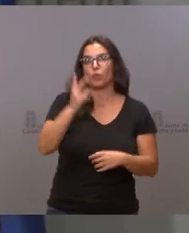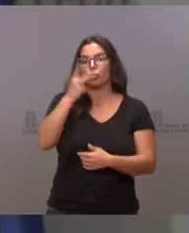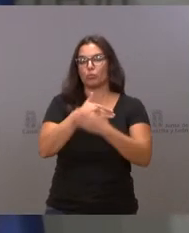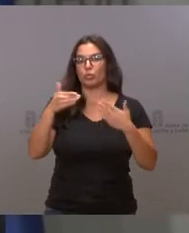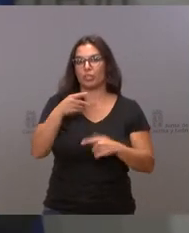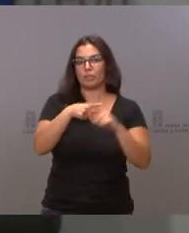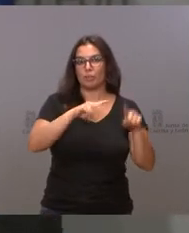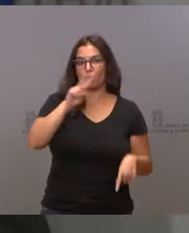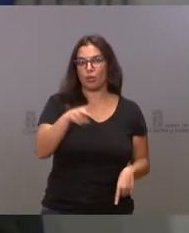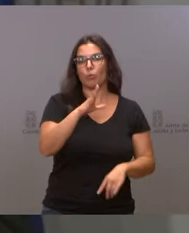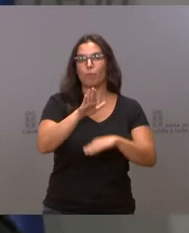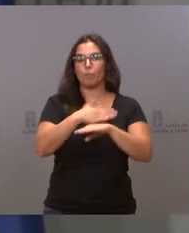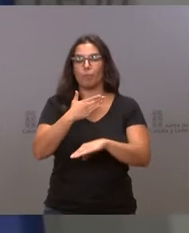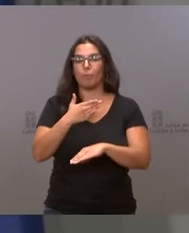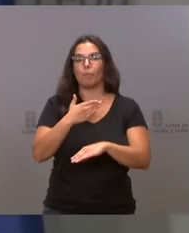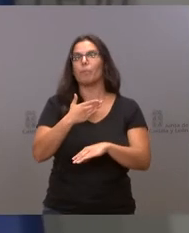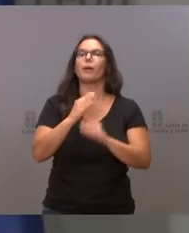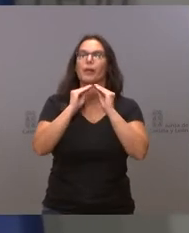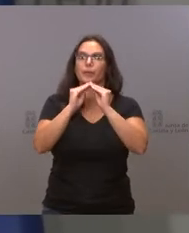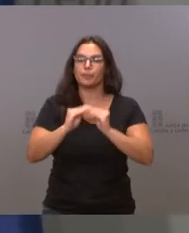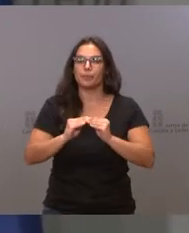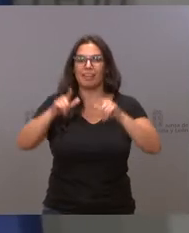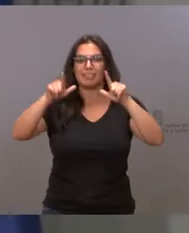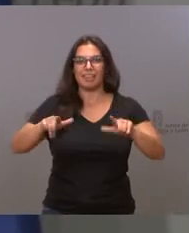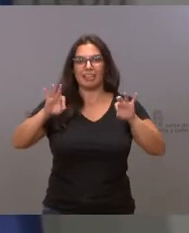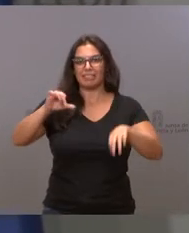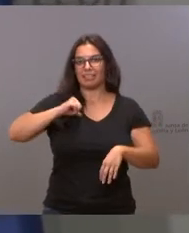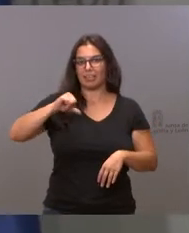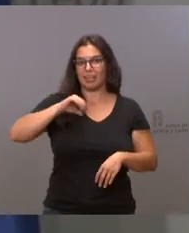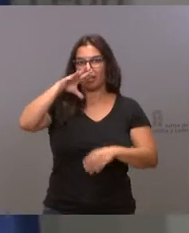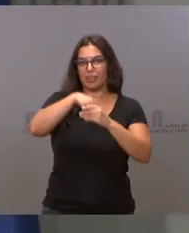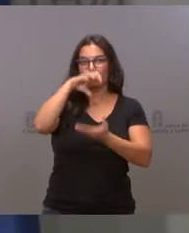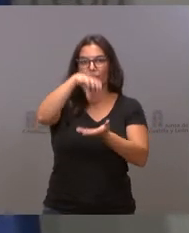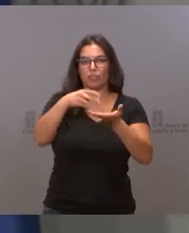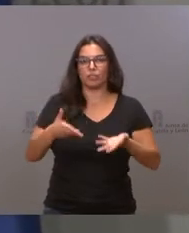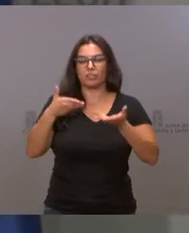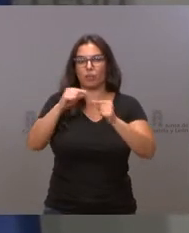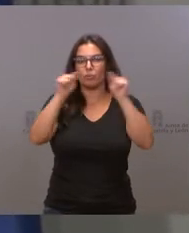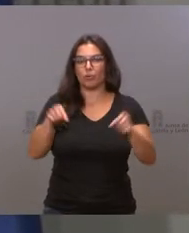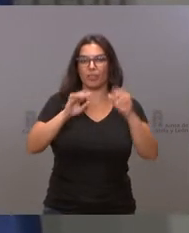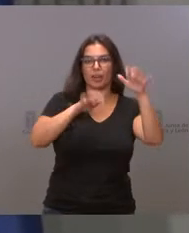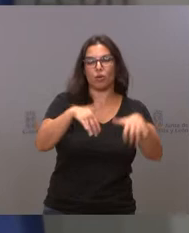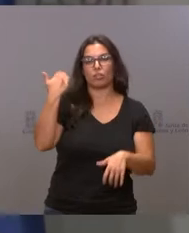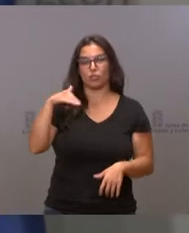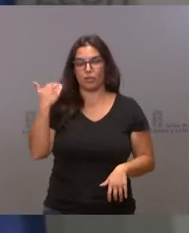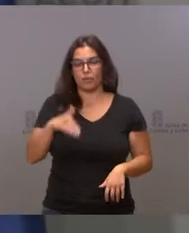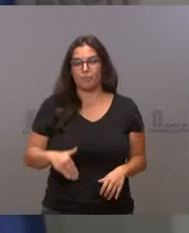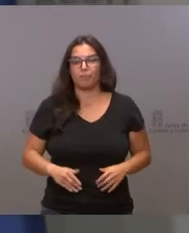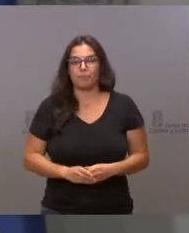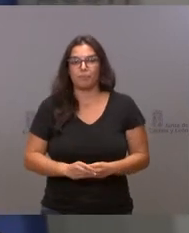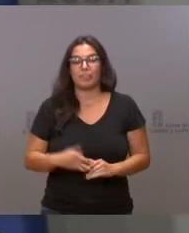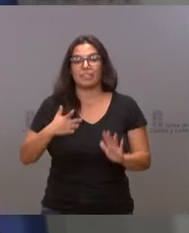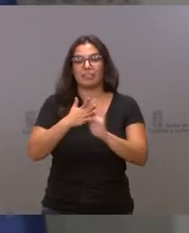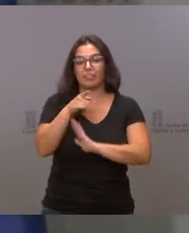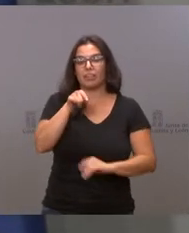euros para la instalación de salas clínicas en los centros asistenciales de las provincias de León y de Soria. Se trata